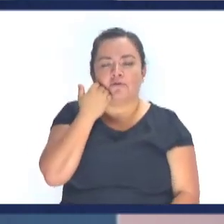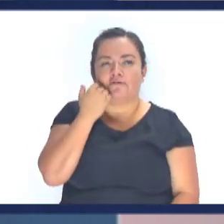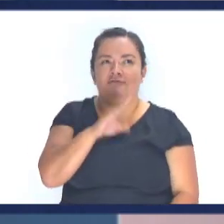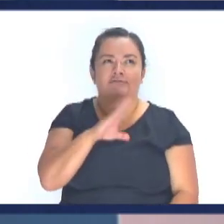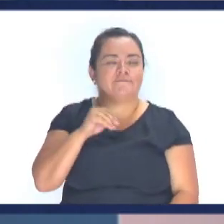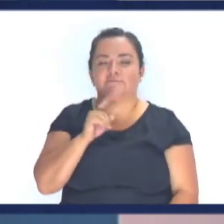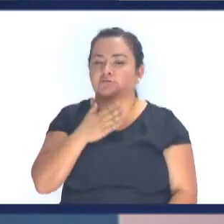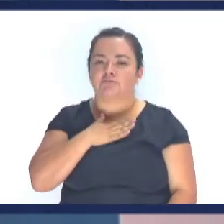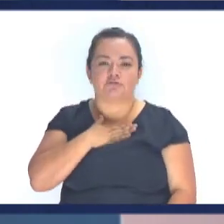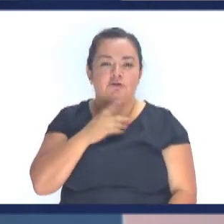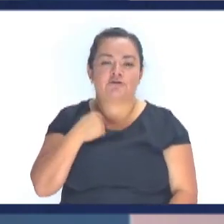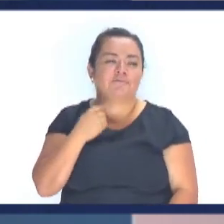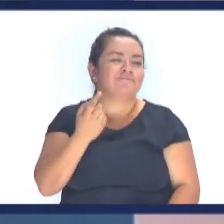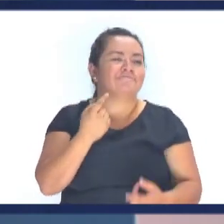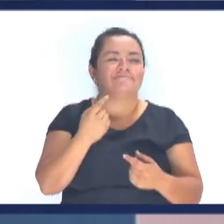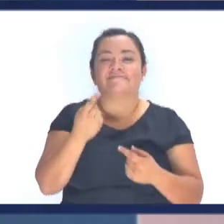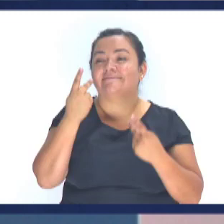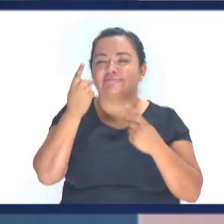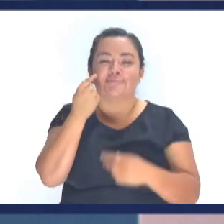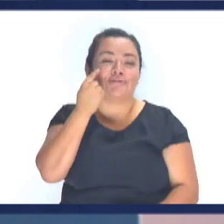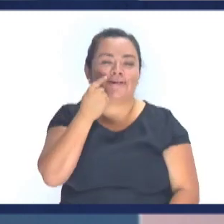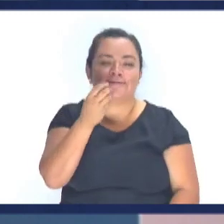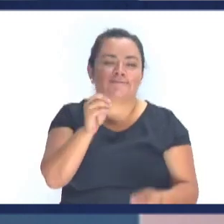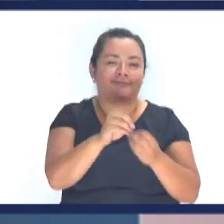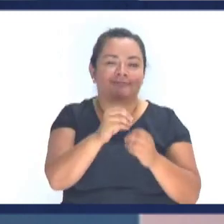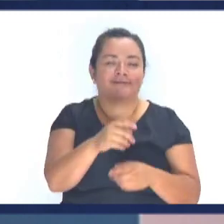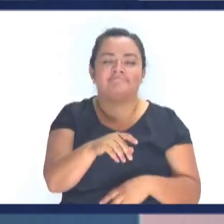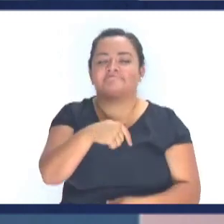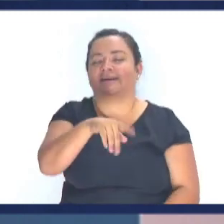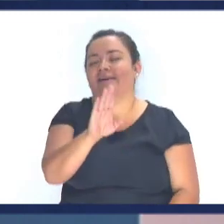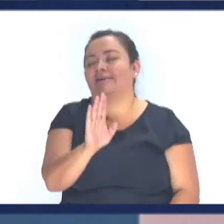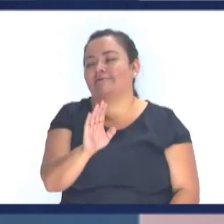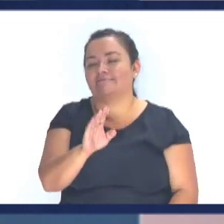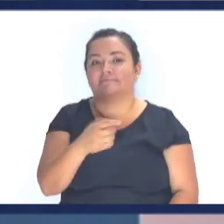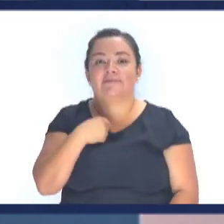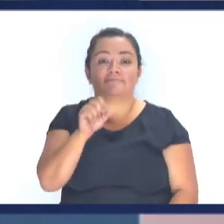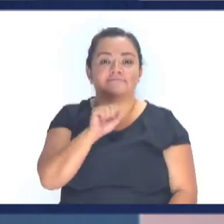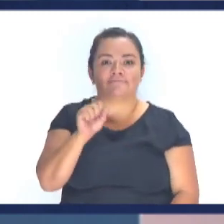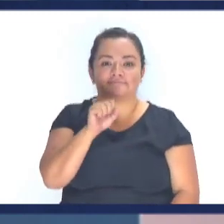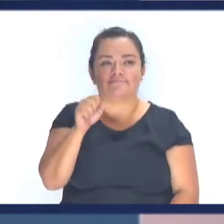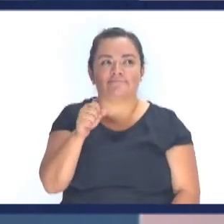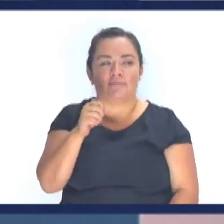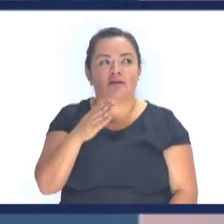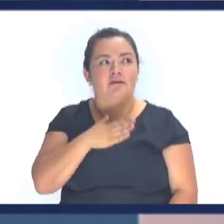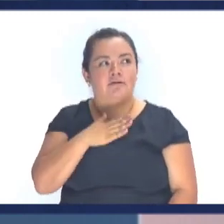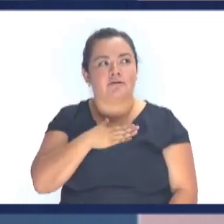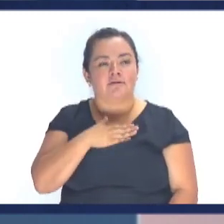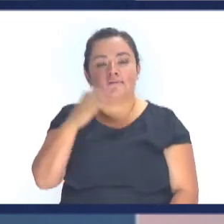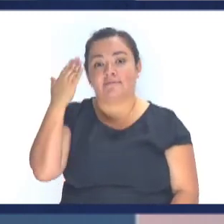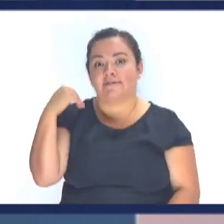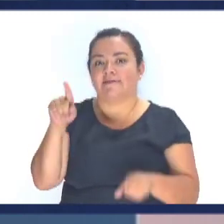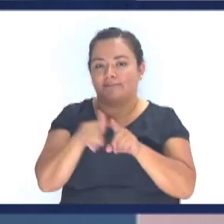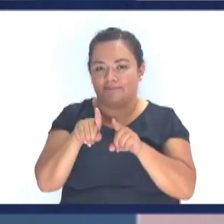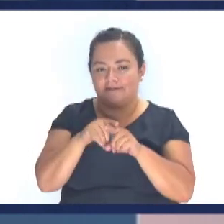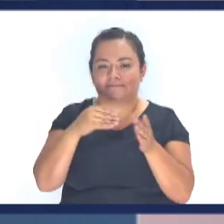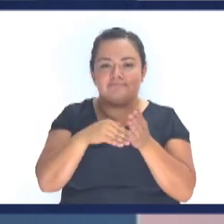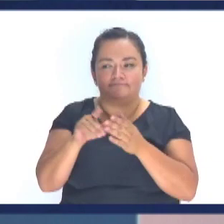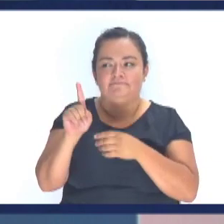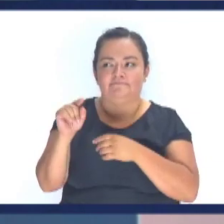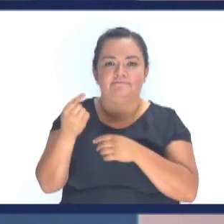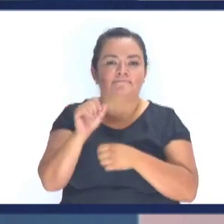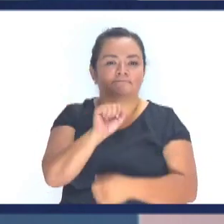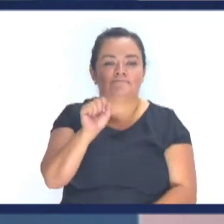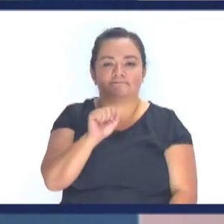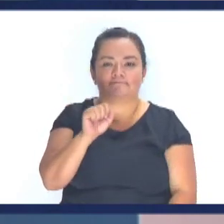compromisos De familia Andaba noviando Él me decía Hijo Llévate el carro Y ahí lo traes ¿Cuál era el requisito? Mi hermana No me deja mentir Porque ella fue La primera Que comenzó a